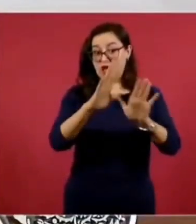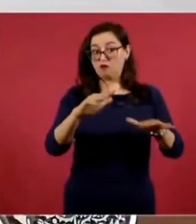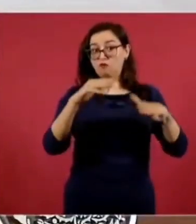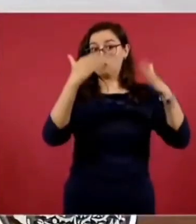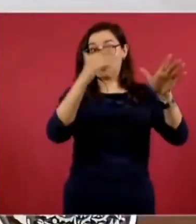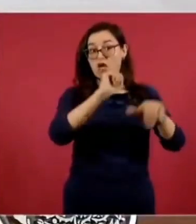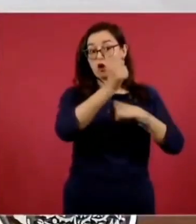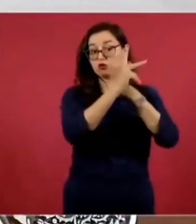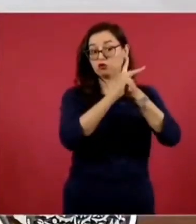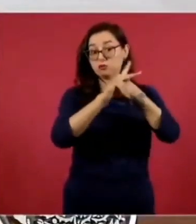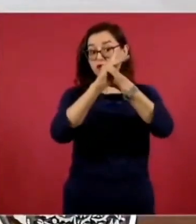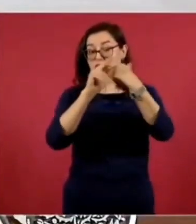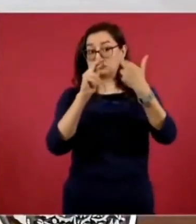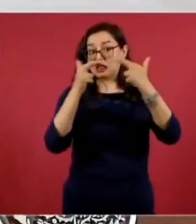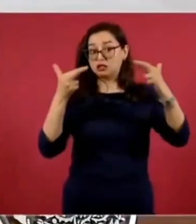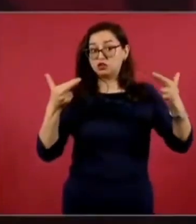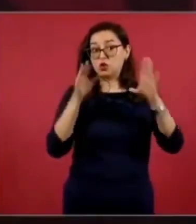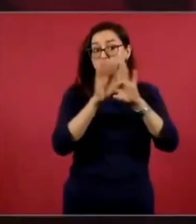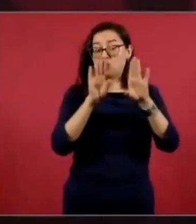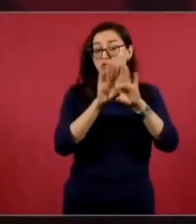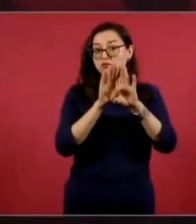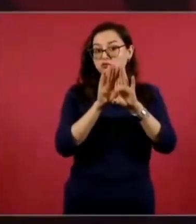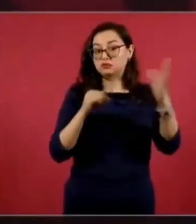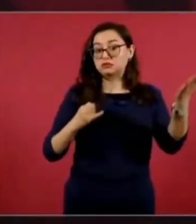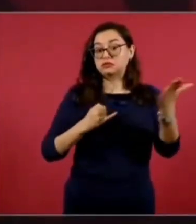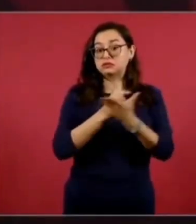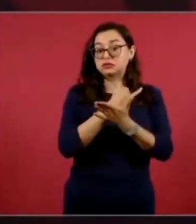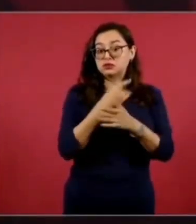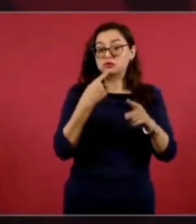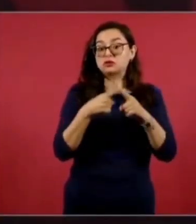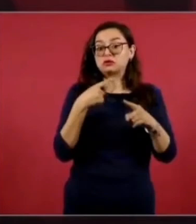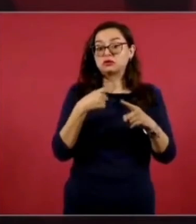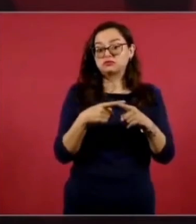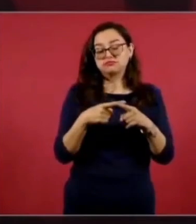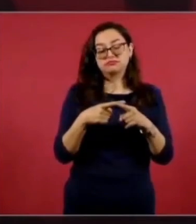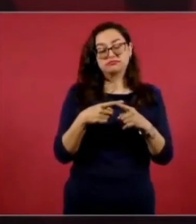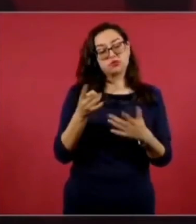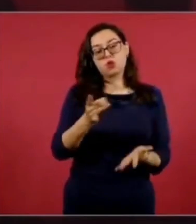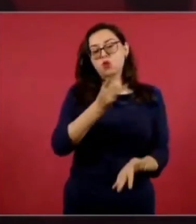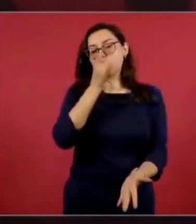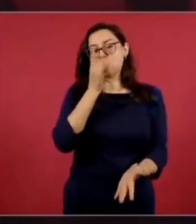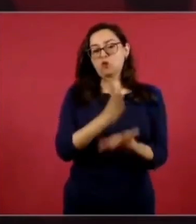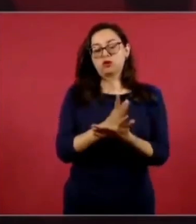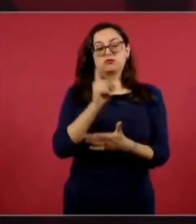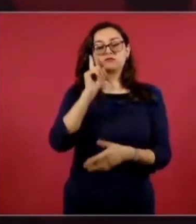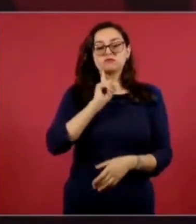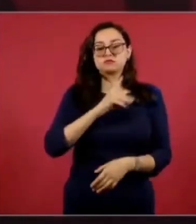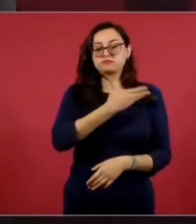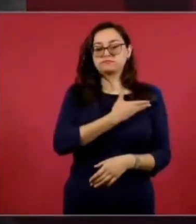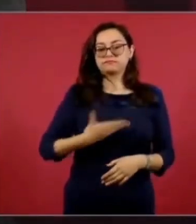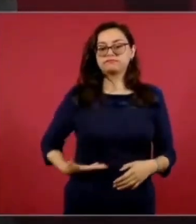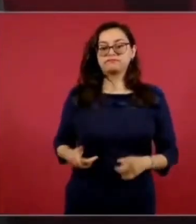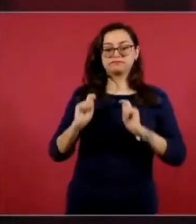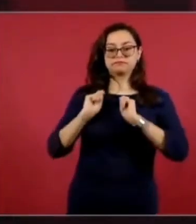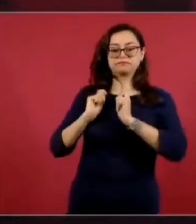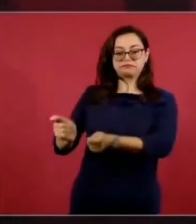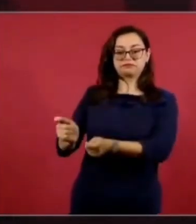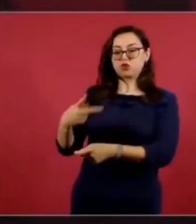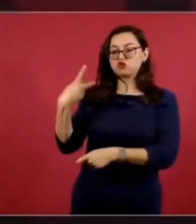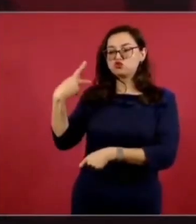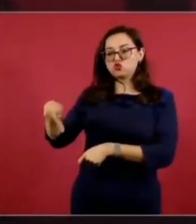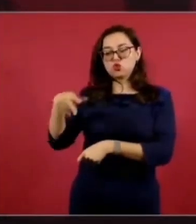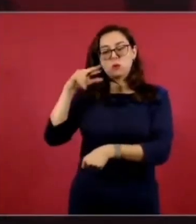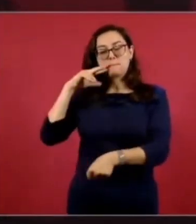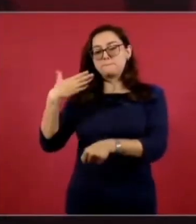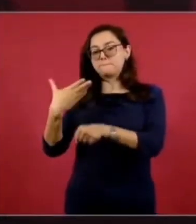corresponde a la presidenta de la República